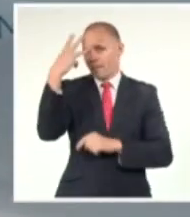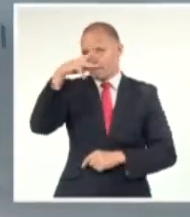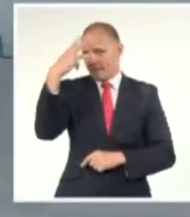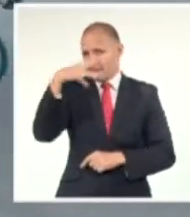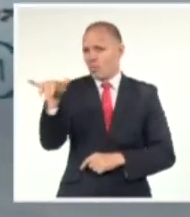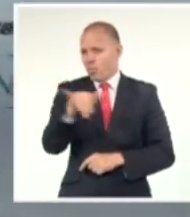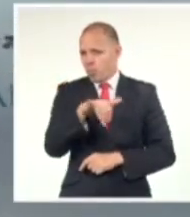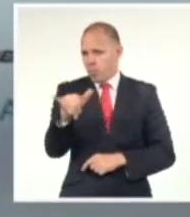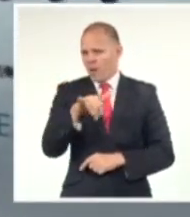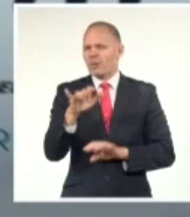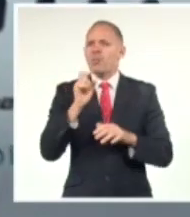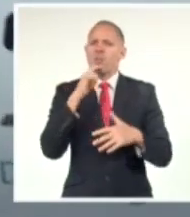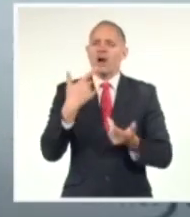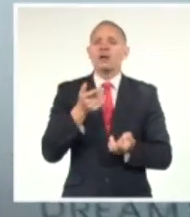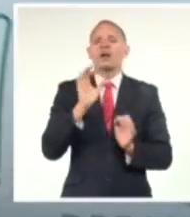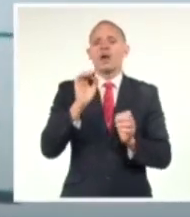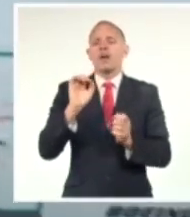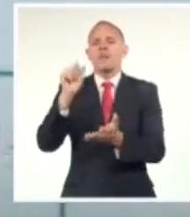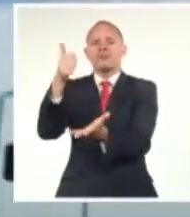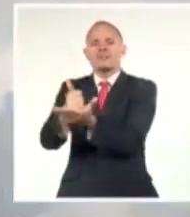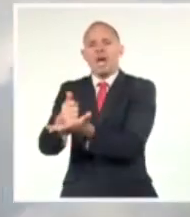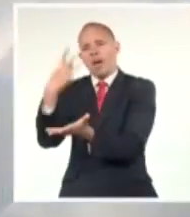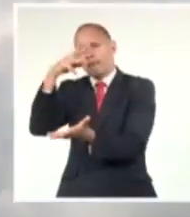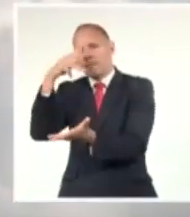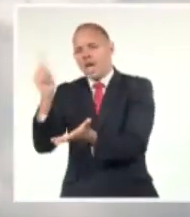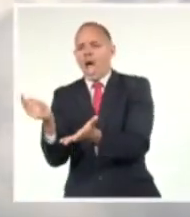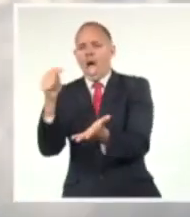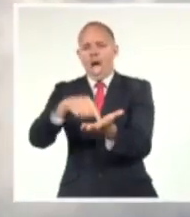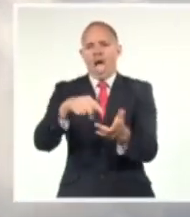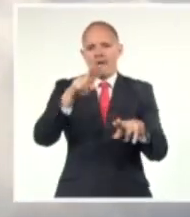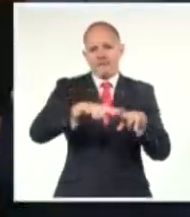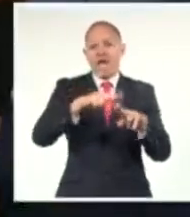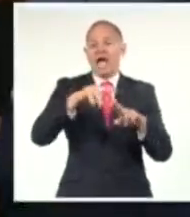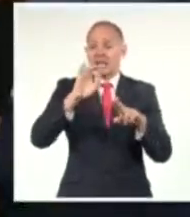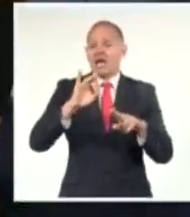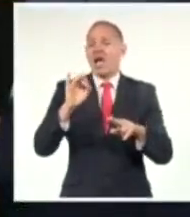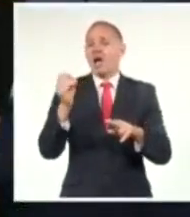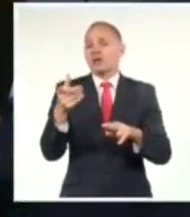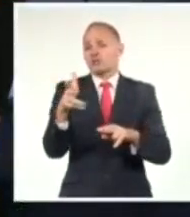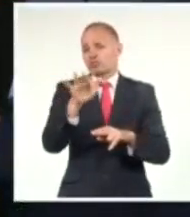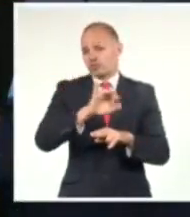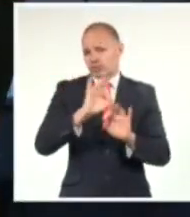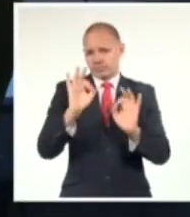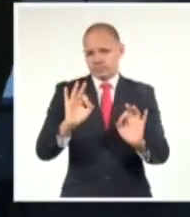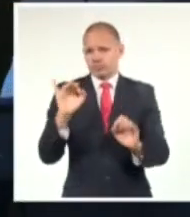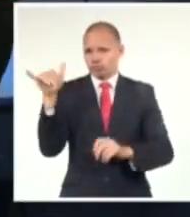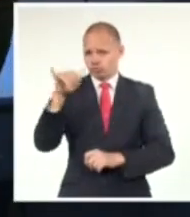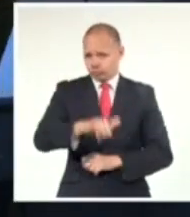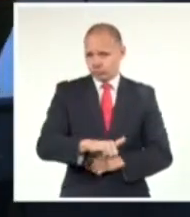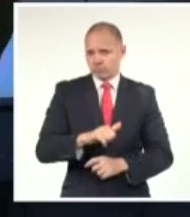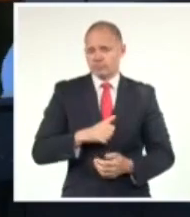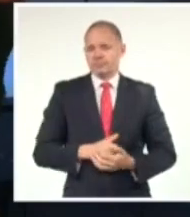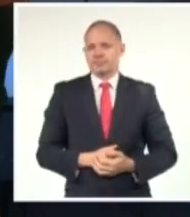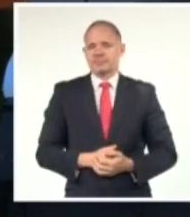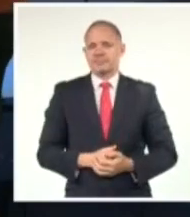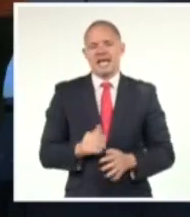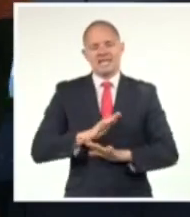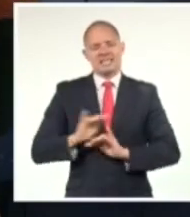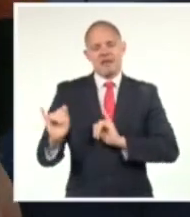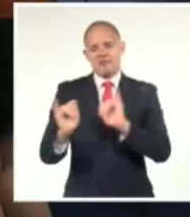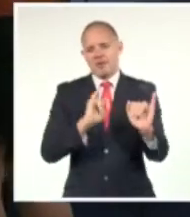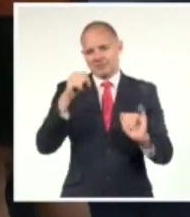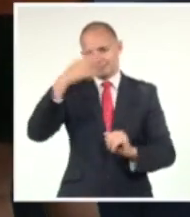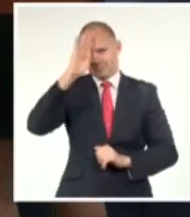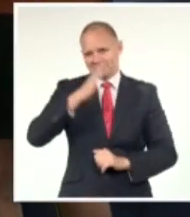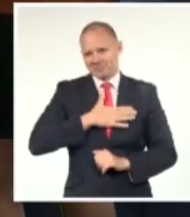con la ruta Ciudad de México-La Habana y con siete frecuencias semanales. Así estamos poniendo punto final al recorrido que hacemos